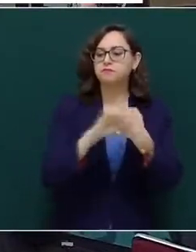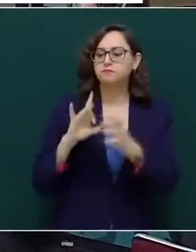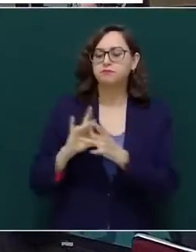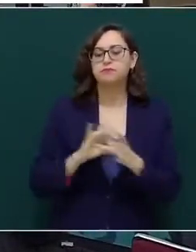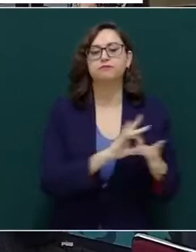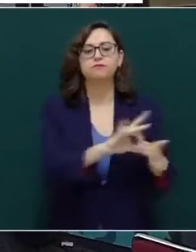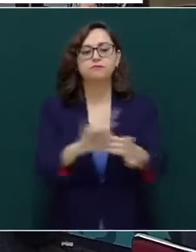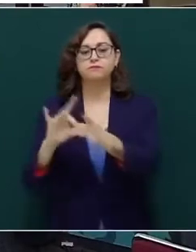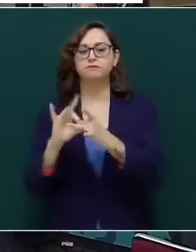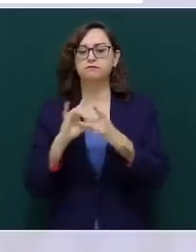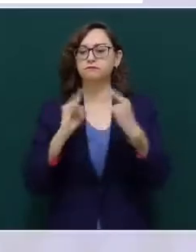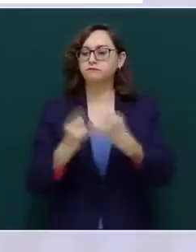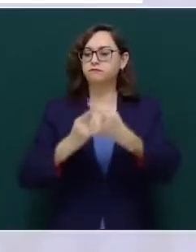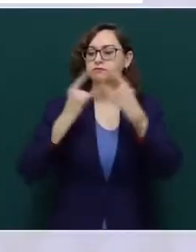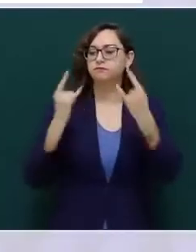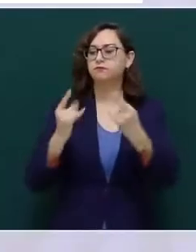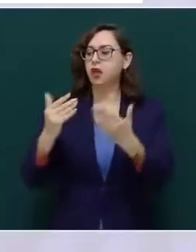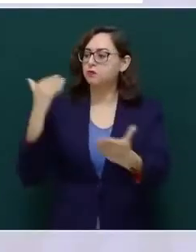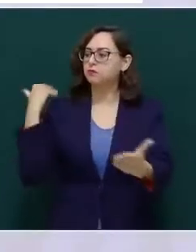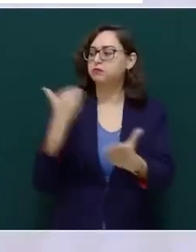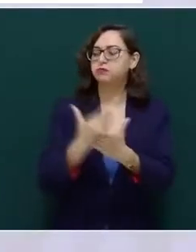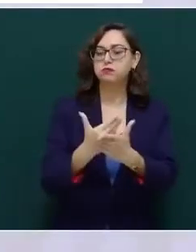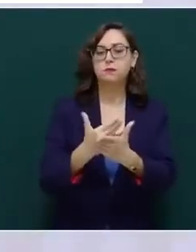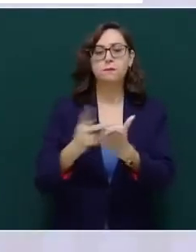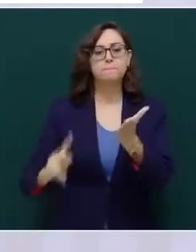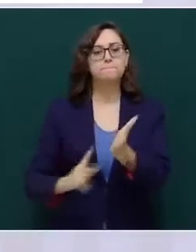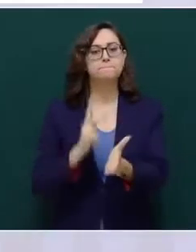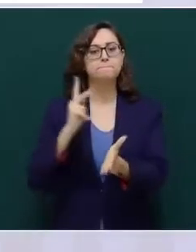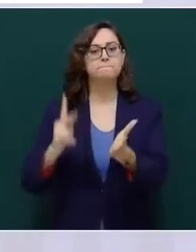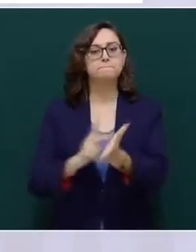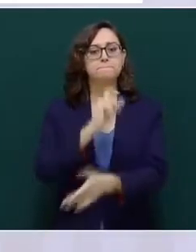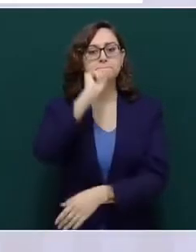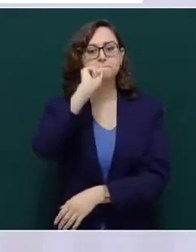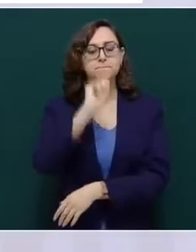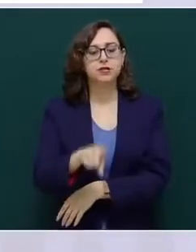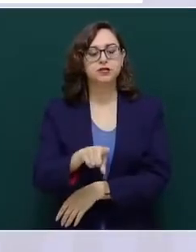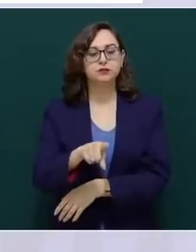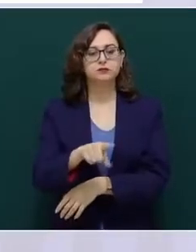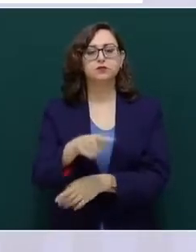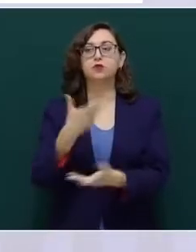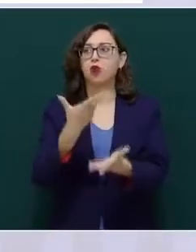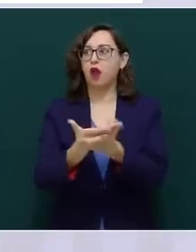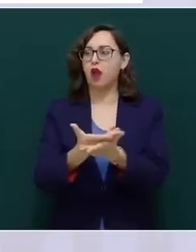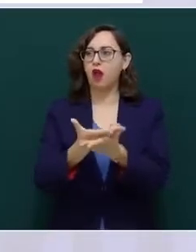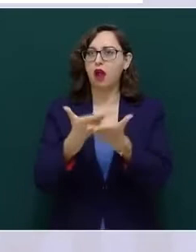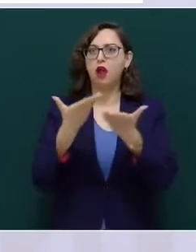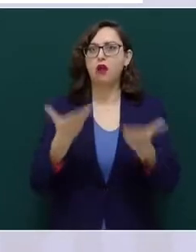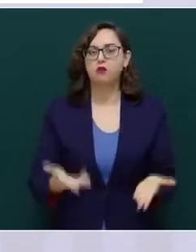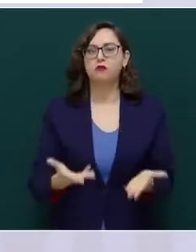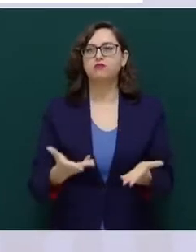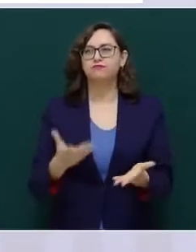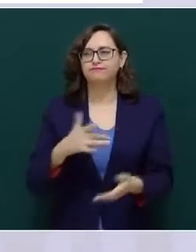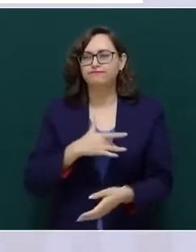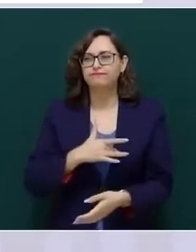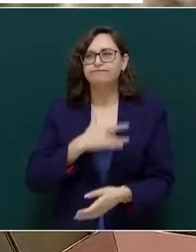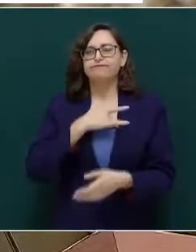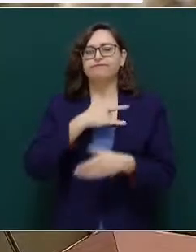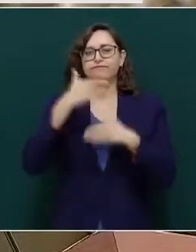en la historia para enfrentar mejor el presente y el porvenir.